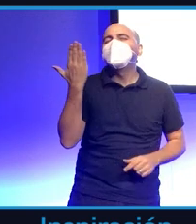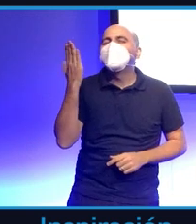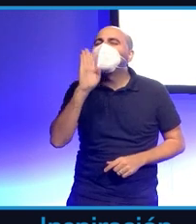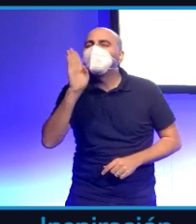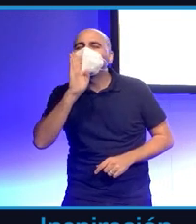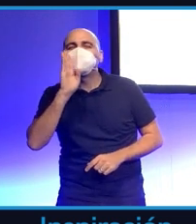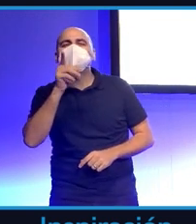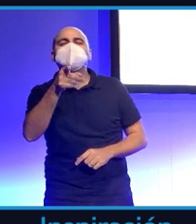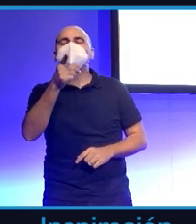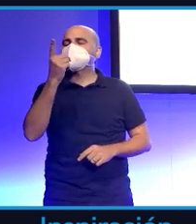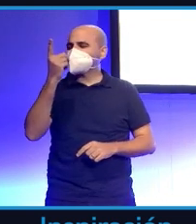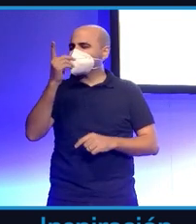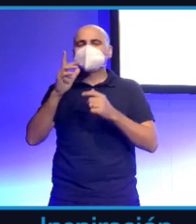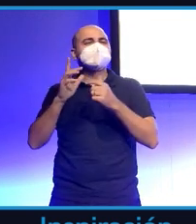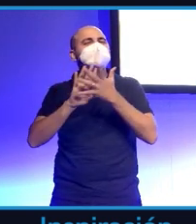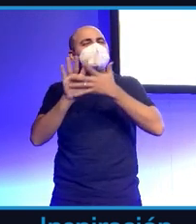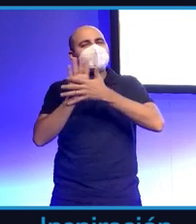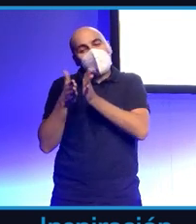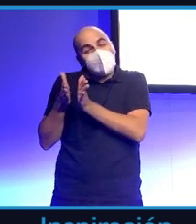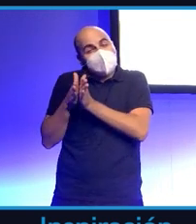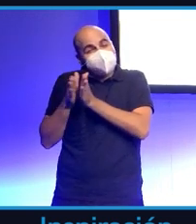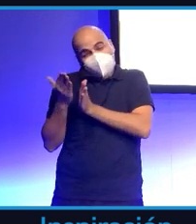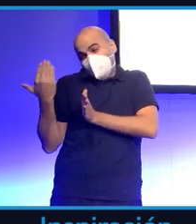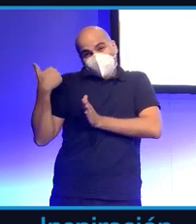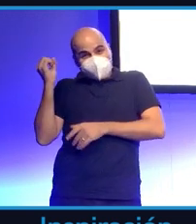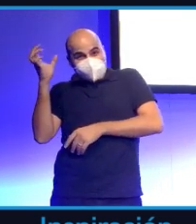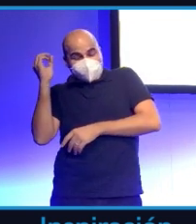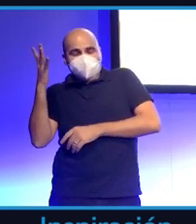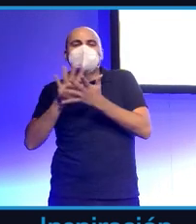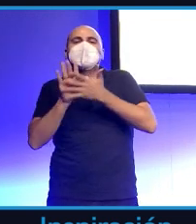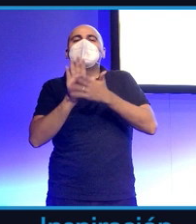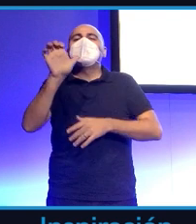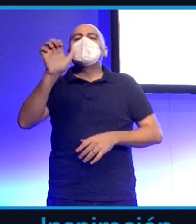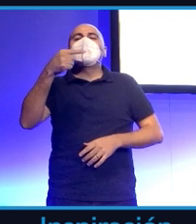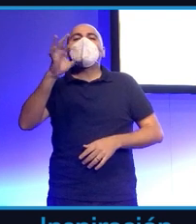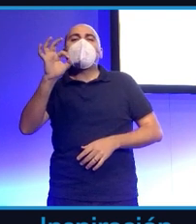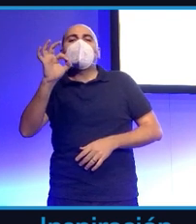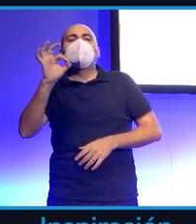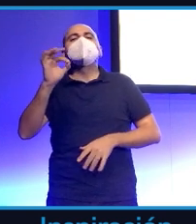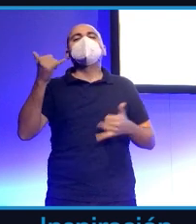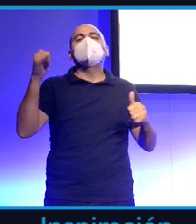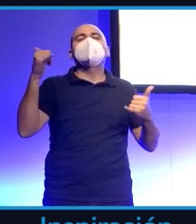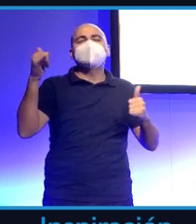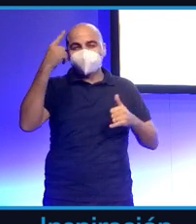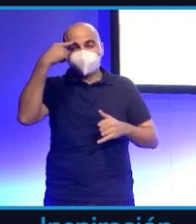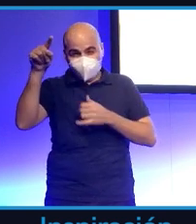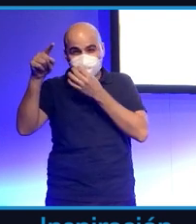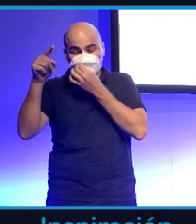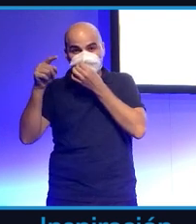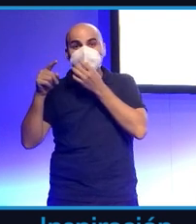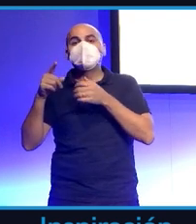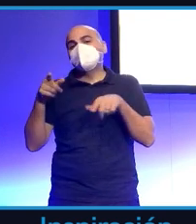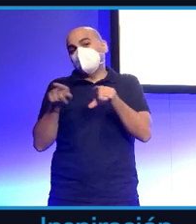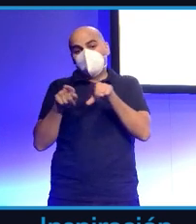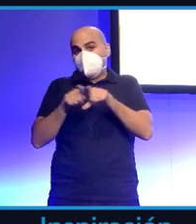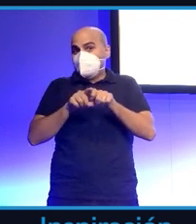egosurfing, ¿no? Pues esto, no sé, cuando abrieron internet los primeros serían los periodistas en hacer egosurfing. El ego